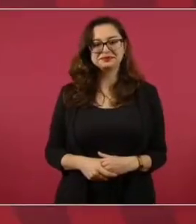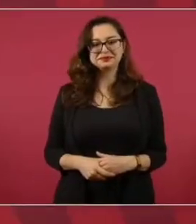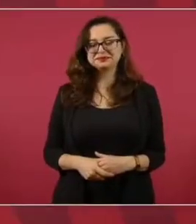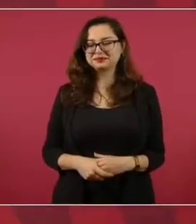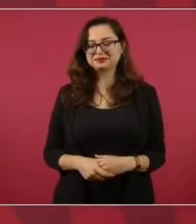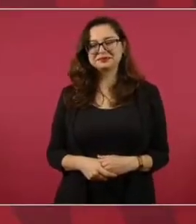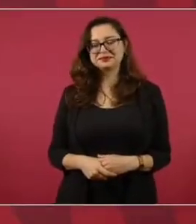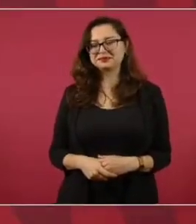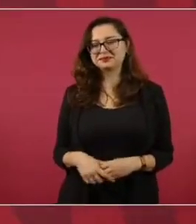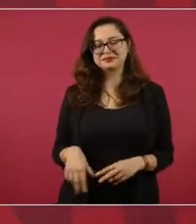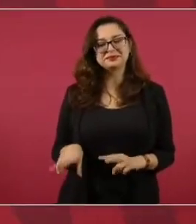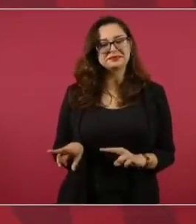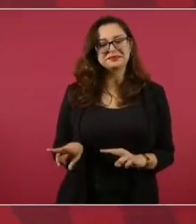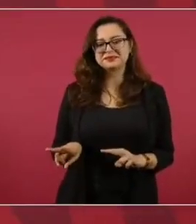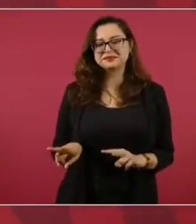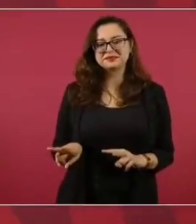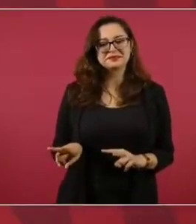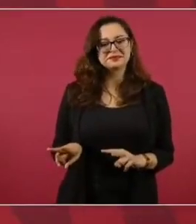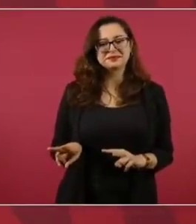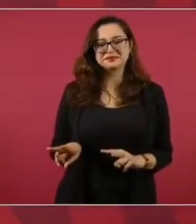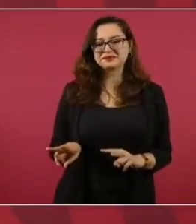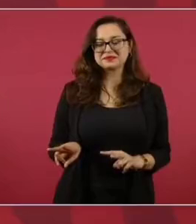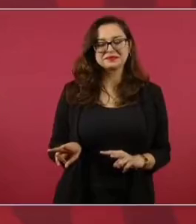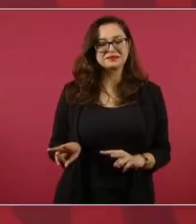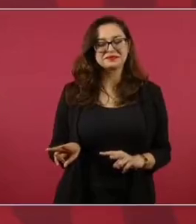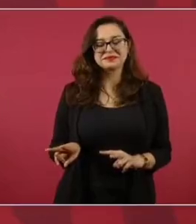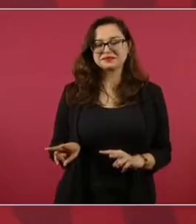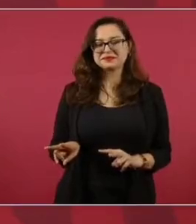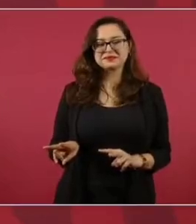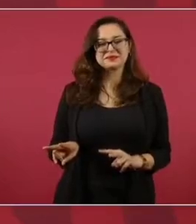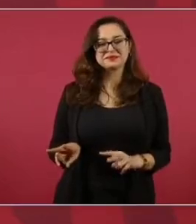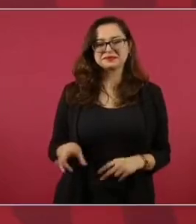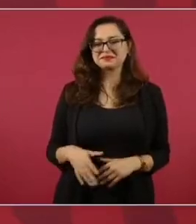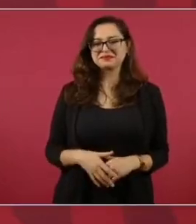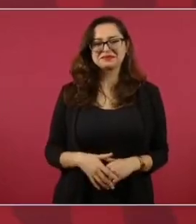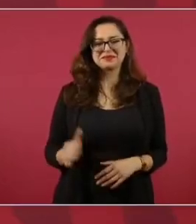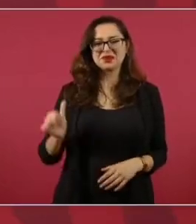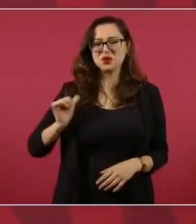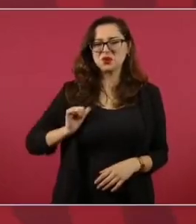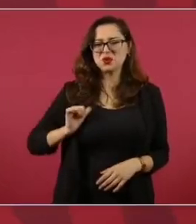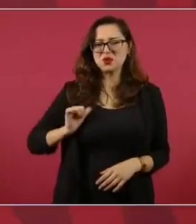tradicional,